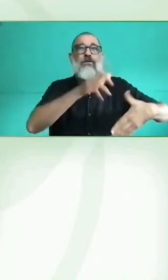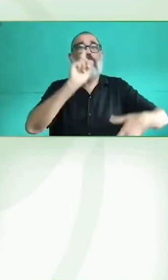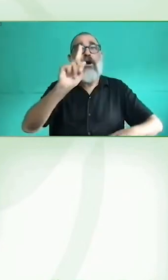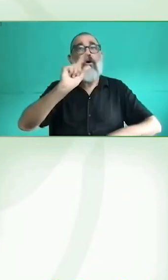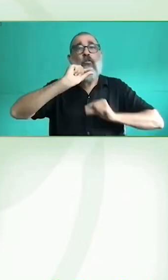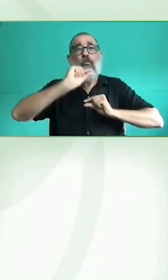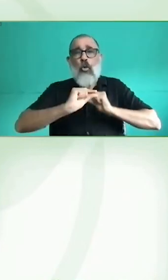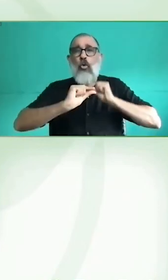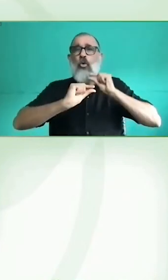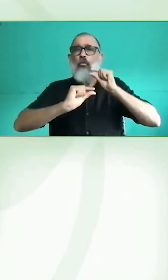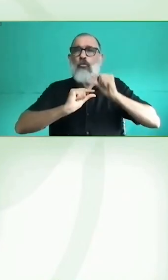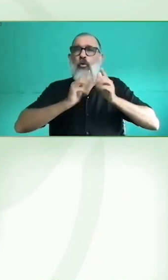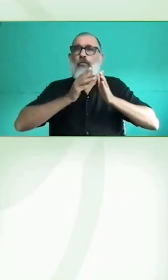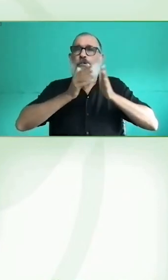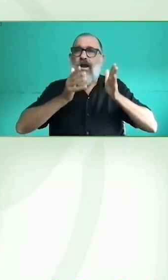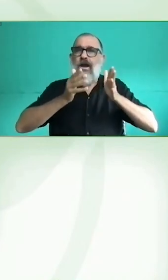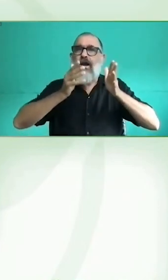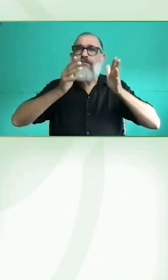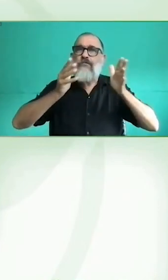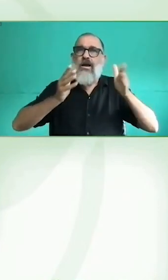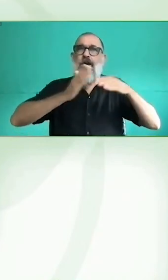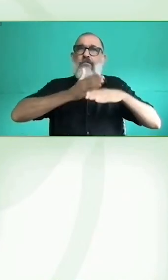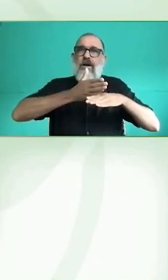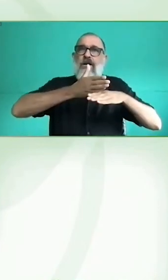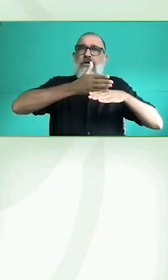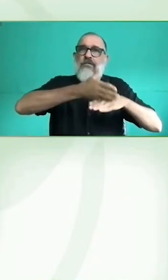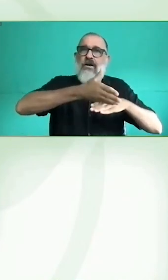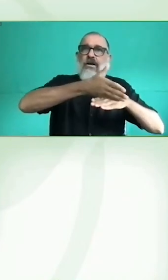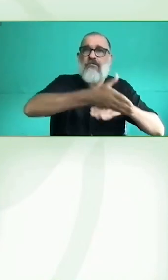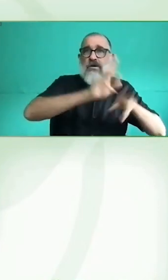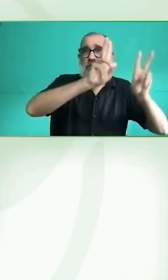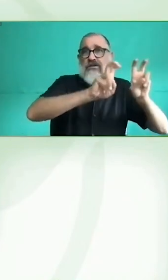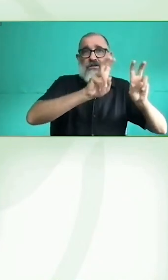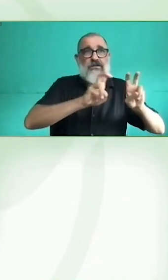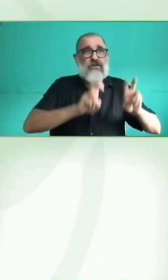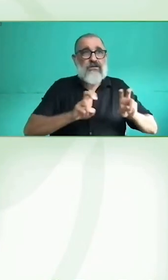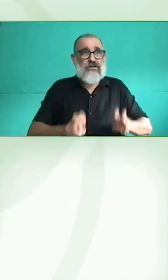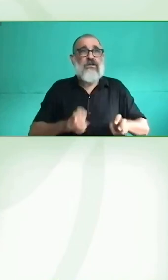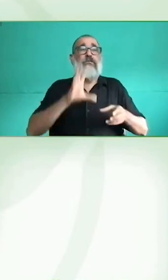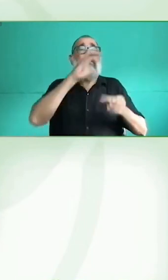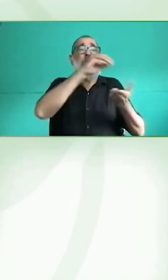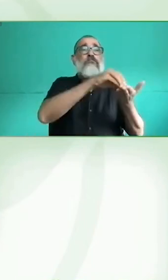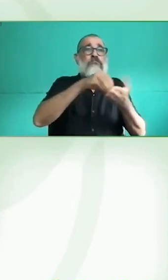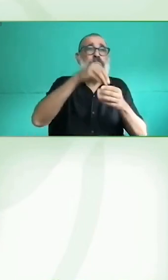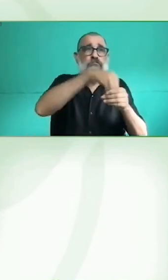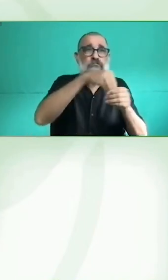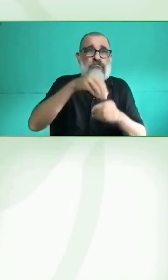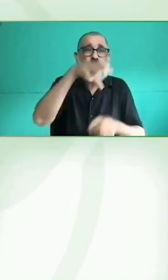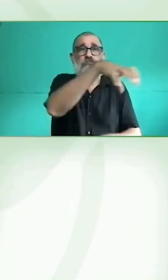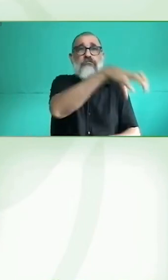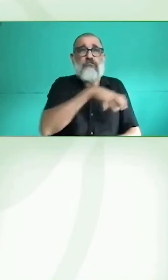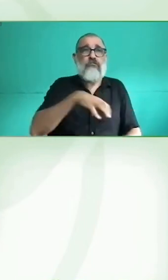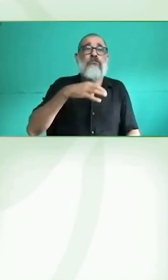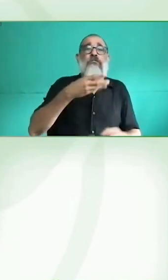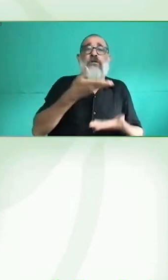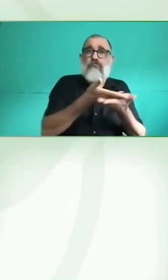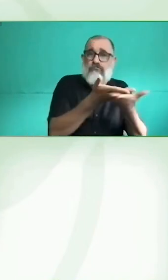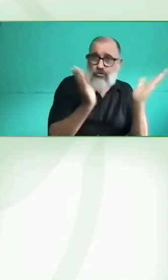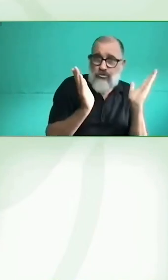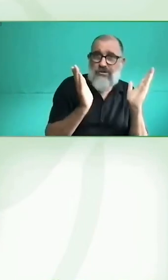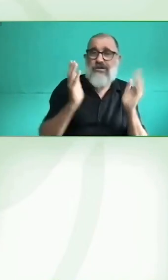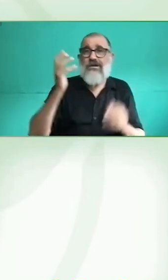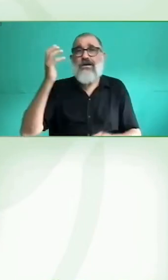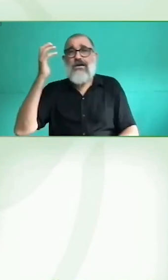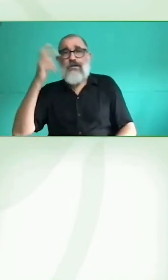sus productos y sus servicios. Quería contarte también que, bueno, pues en esta línea de promoción de ese tipo de productos, de ese tipo de servicios,